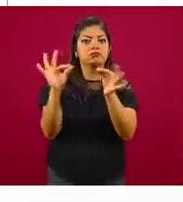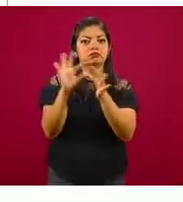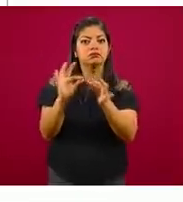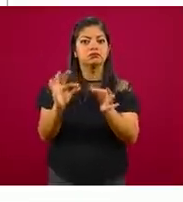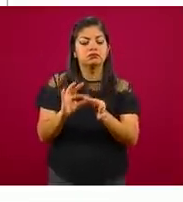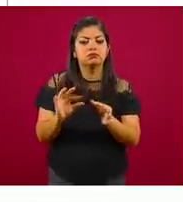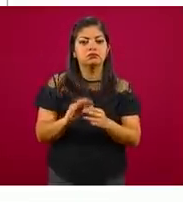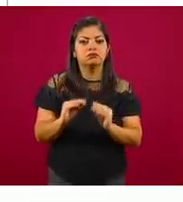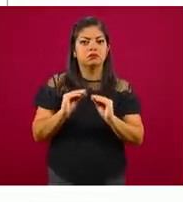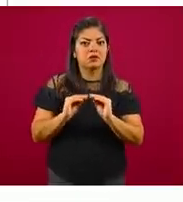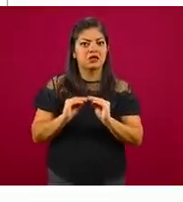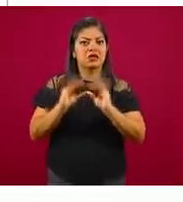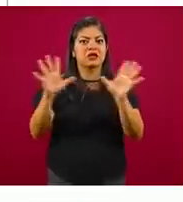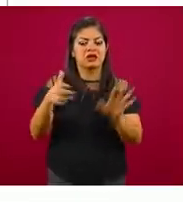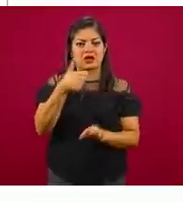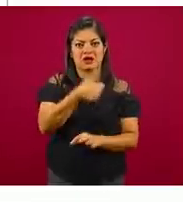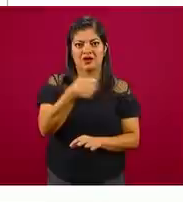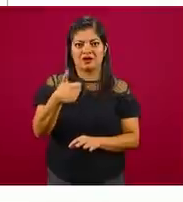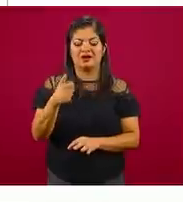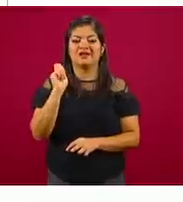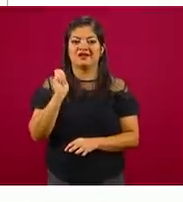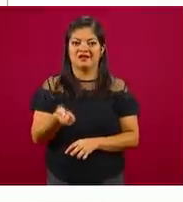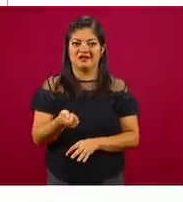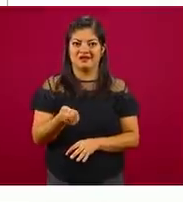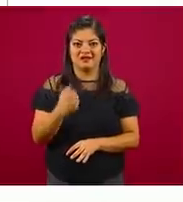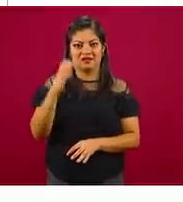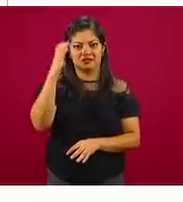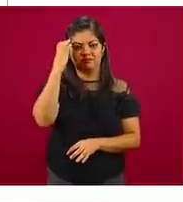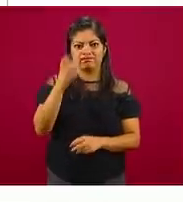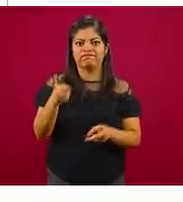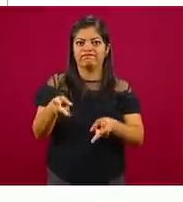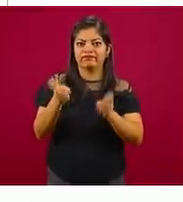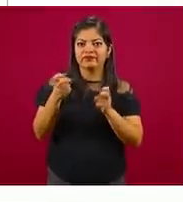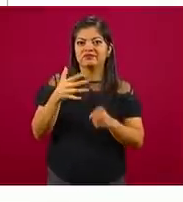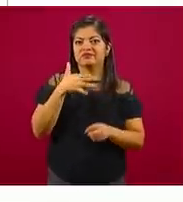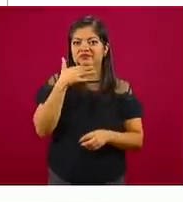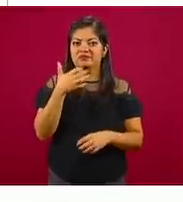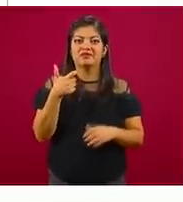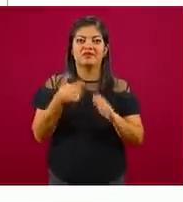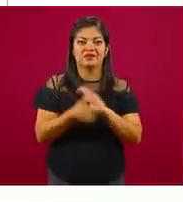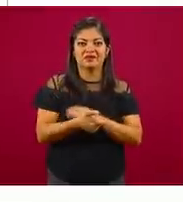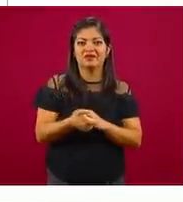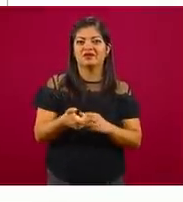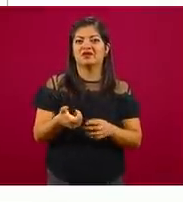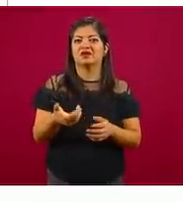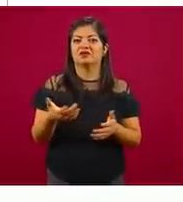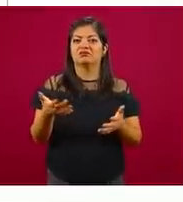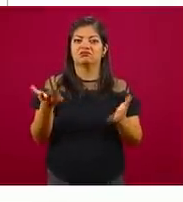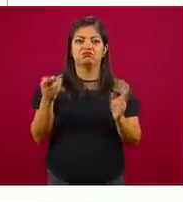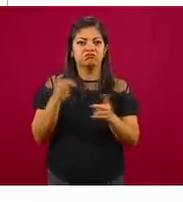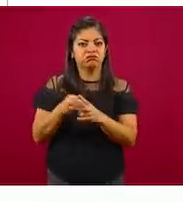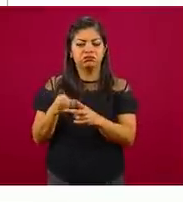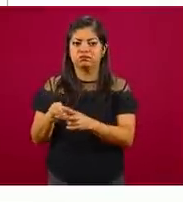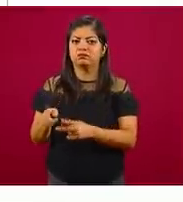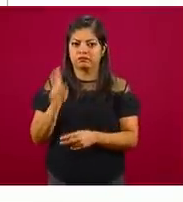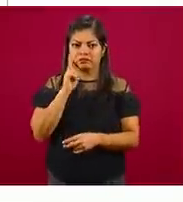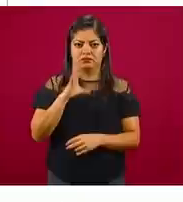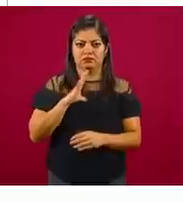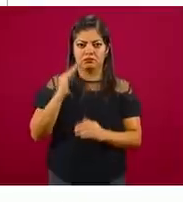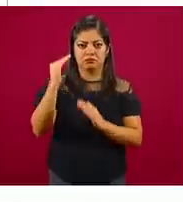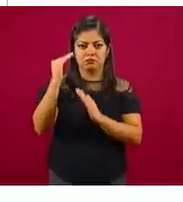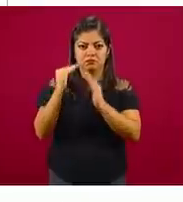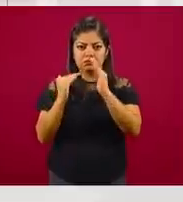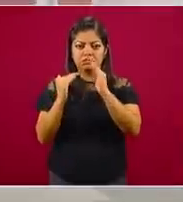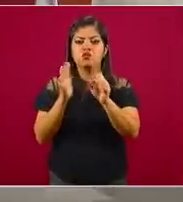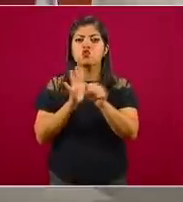cada uno de los rubros de la incidencia criminal. Aquí pueden ver los números a la baja